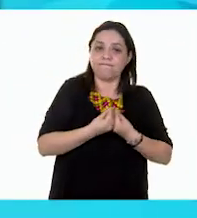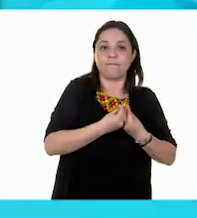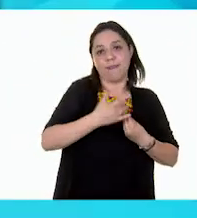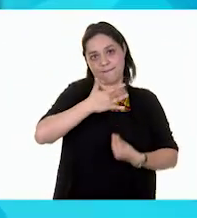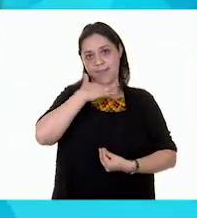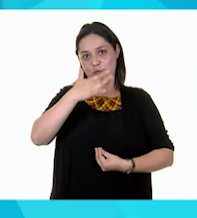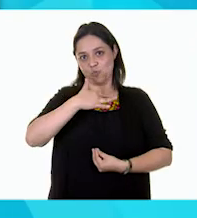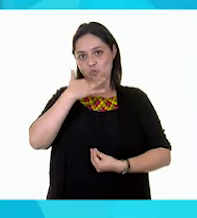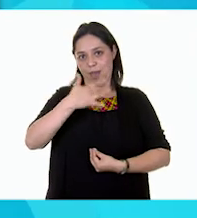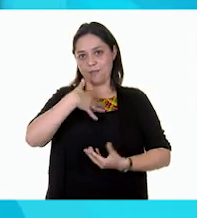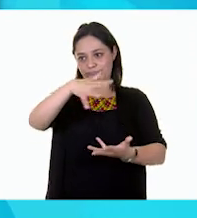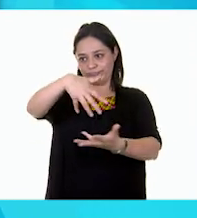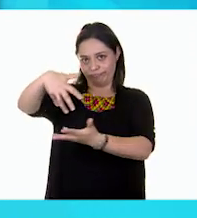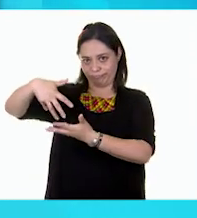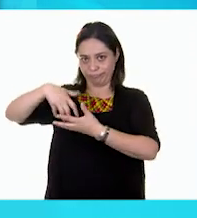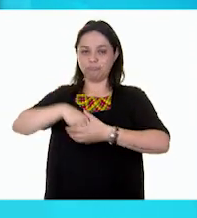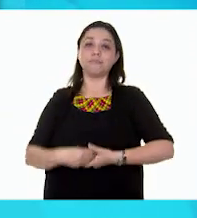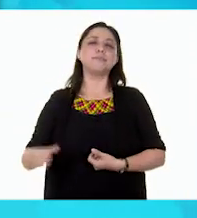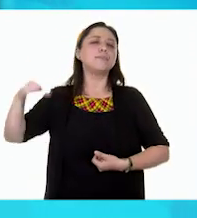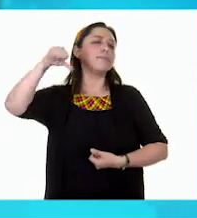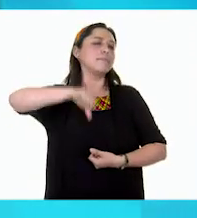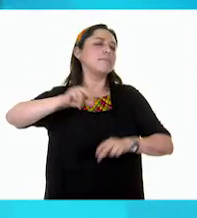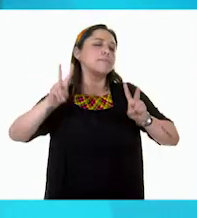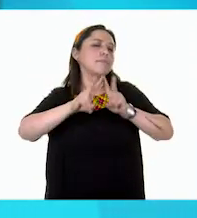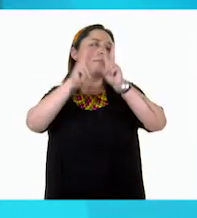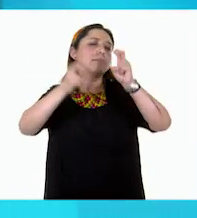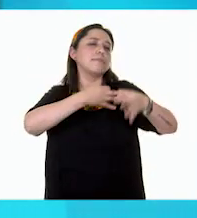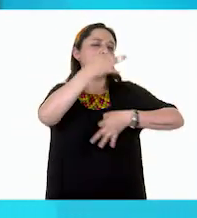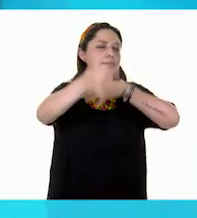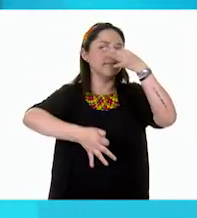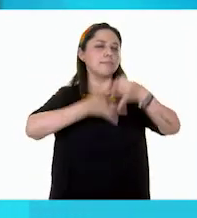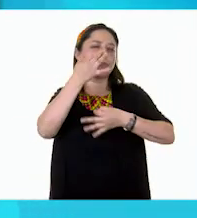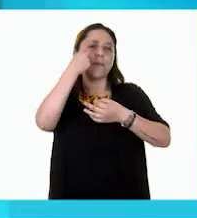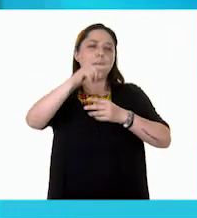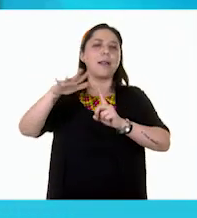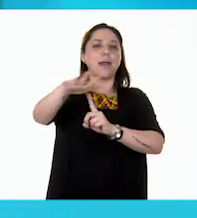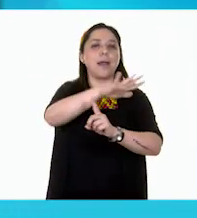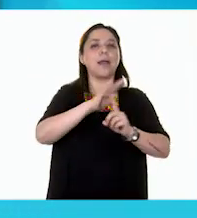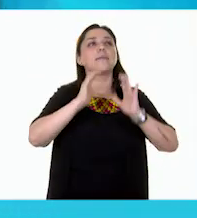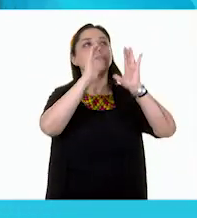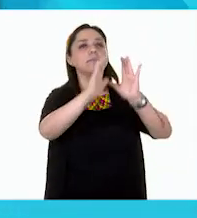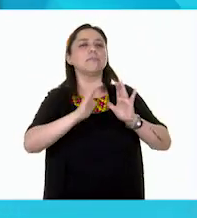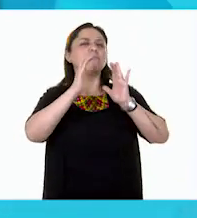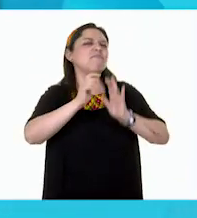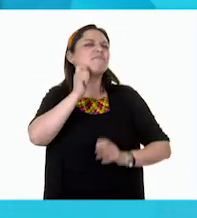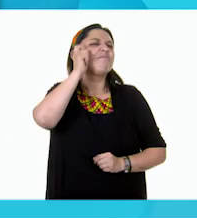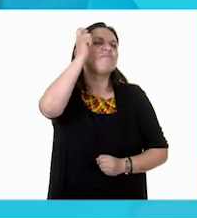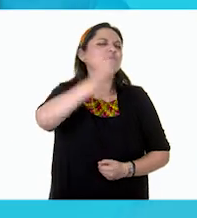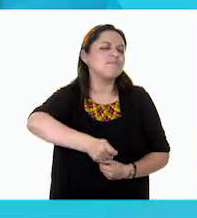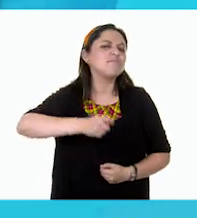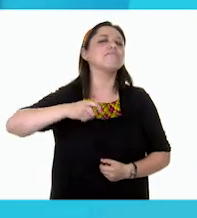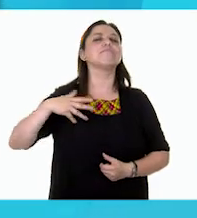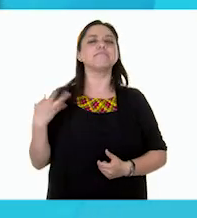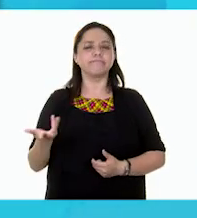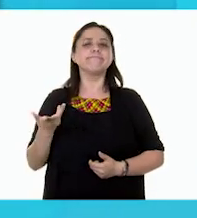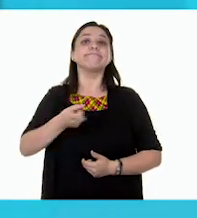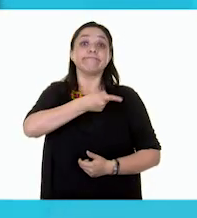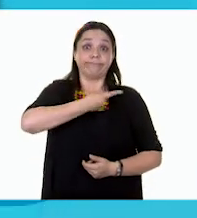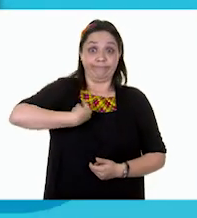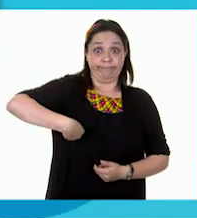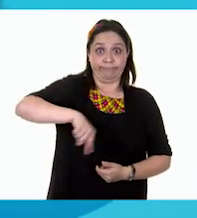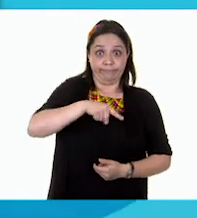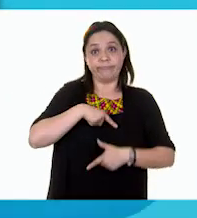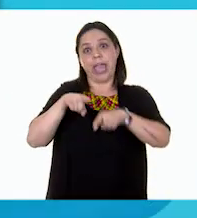hablar sobre el tema de la campaña del medio ambiente. ¿Qué quiere decir eso? Quiere decir que podemos invitar